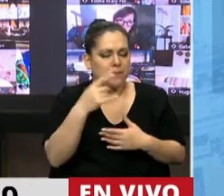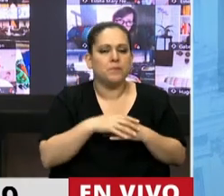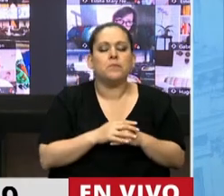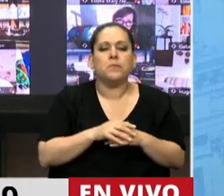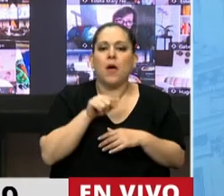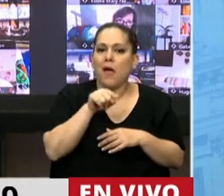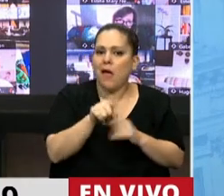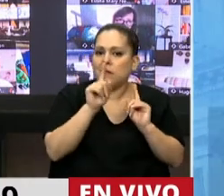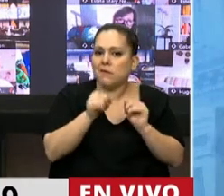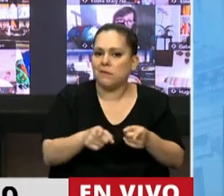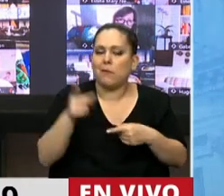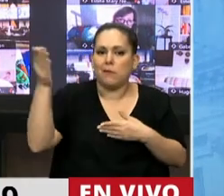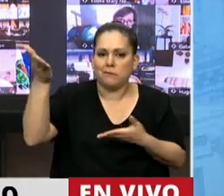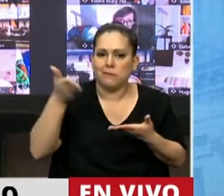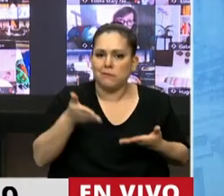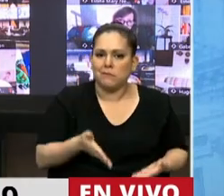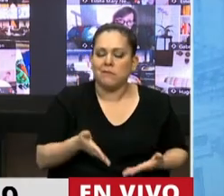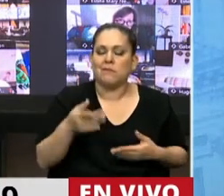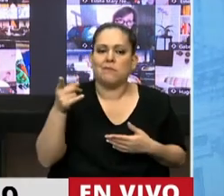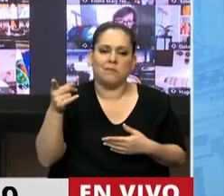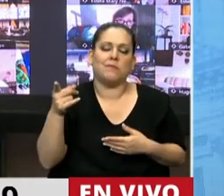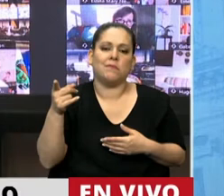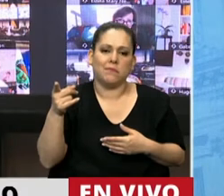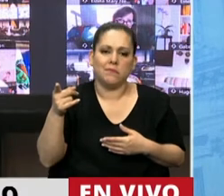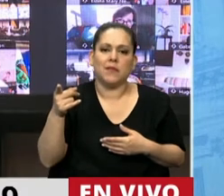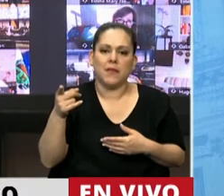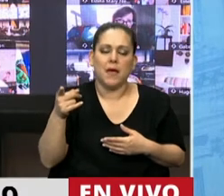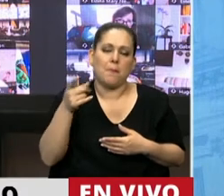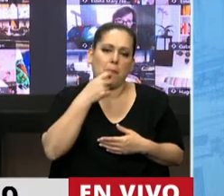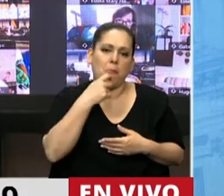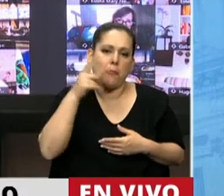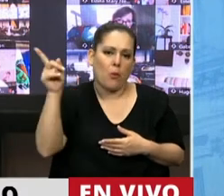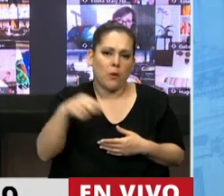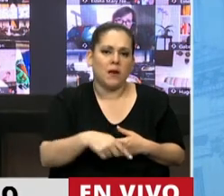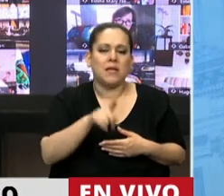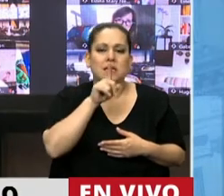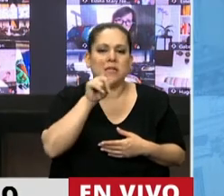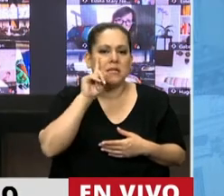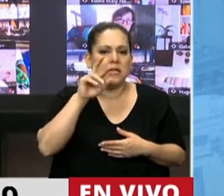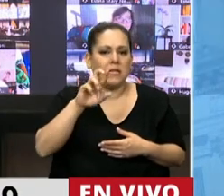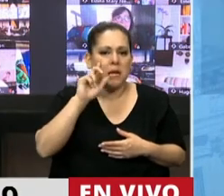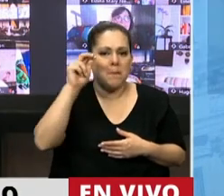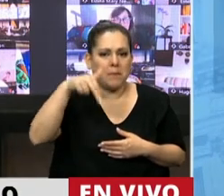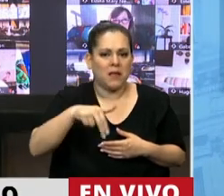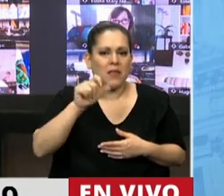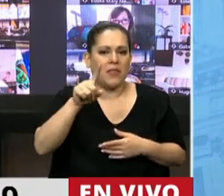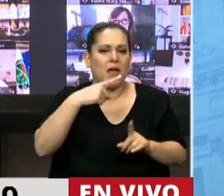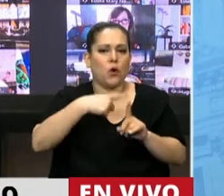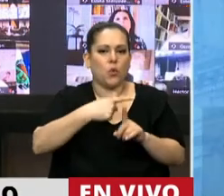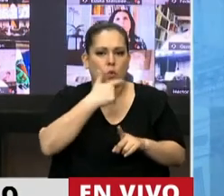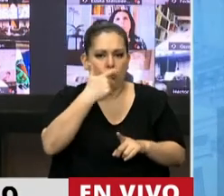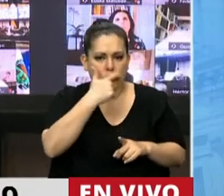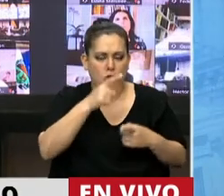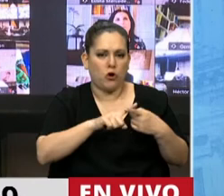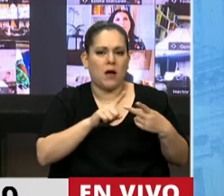para interiorizarnos sobre esta legislación, por ejemplo, de Diego Tipping, de la Cruz Roja Argentina, Martín